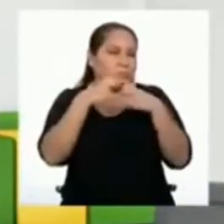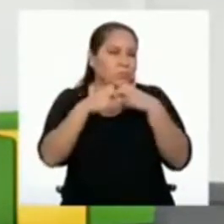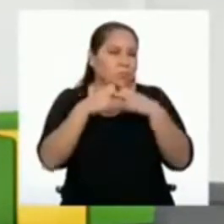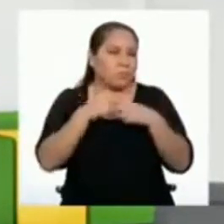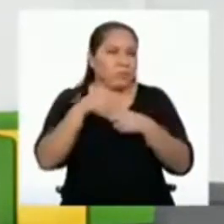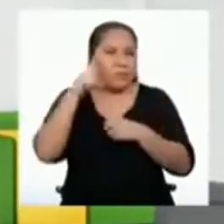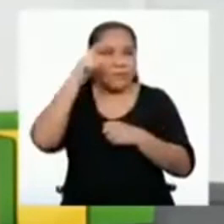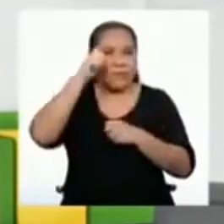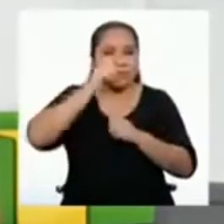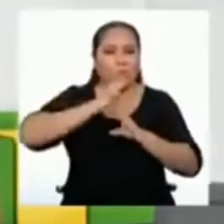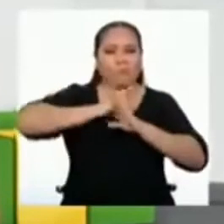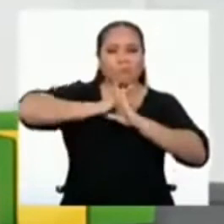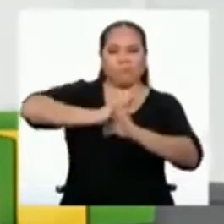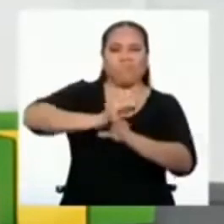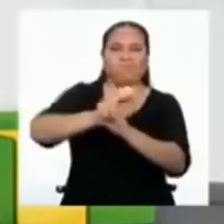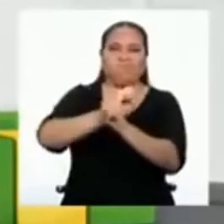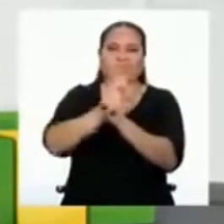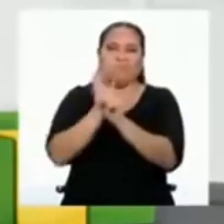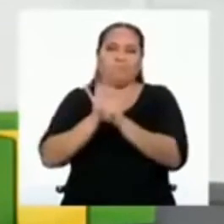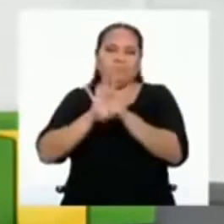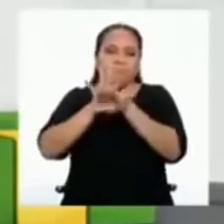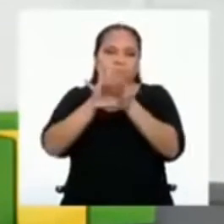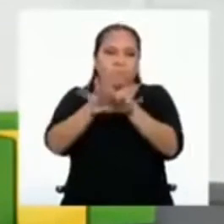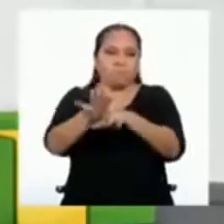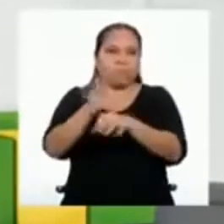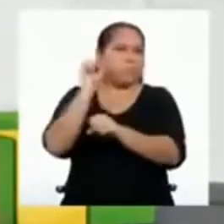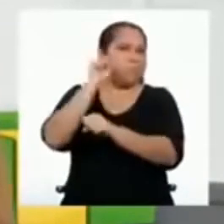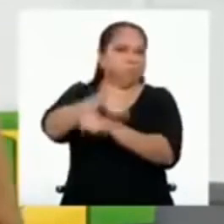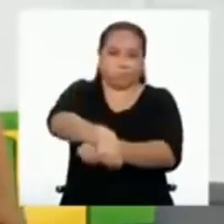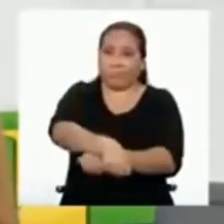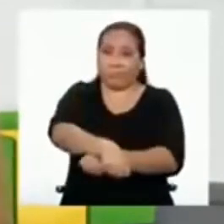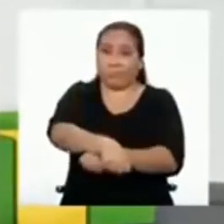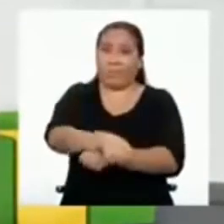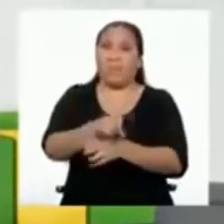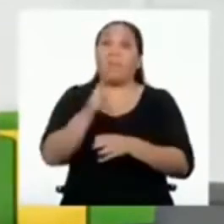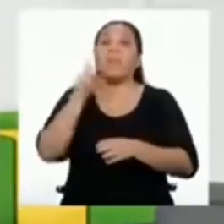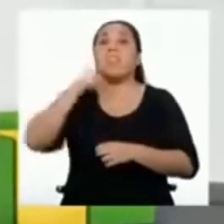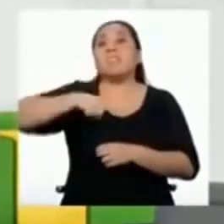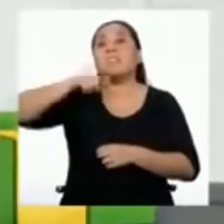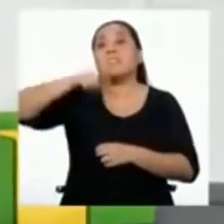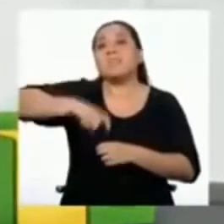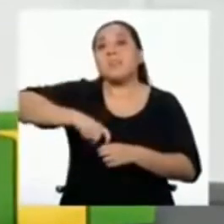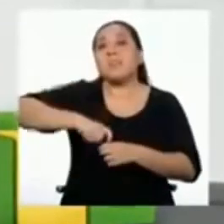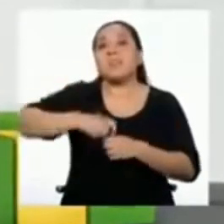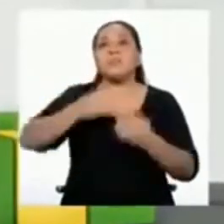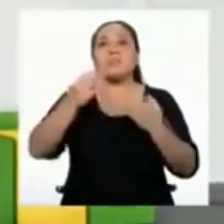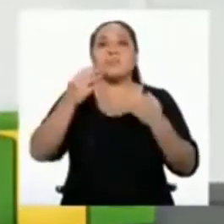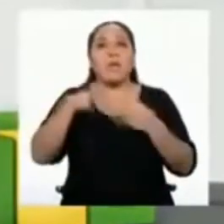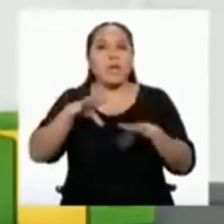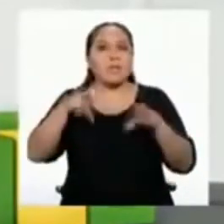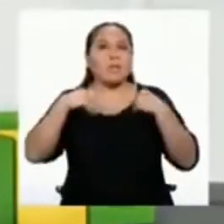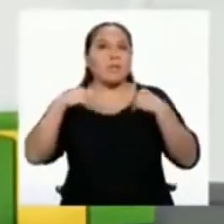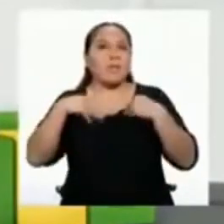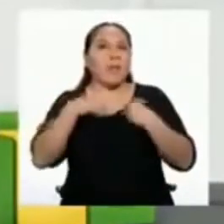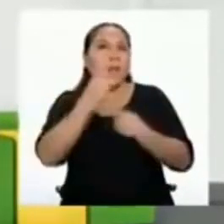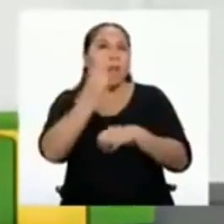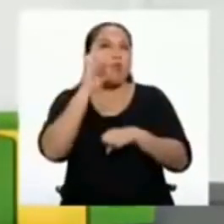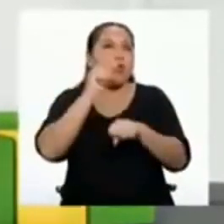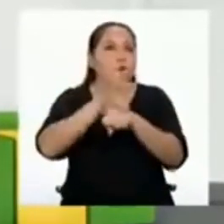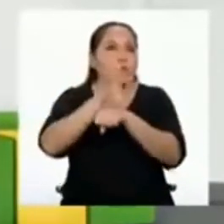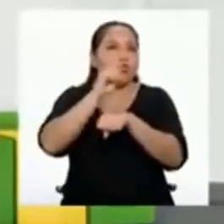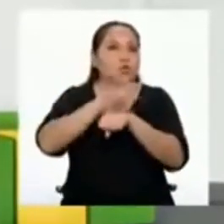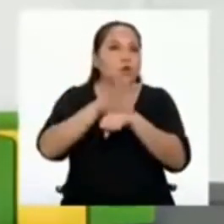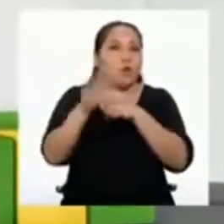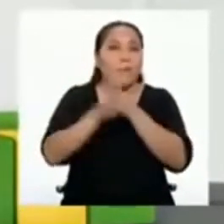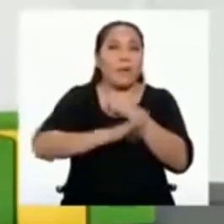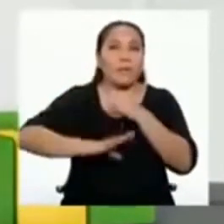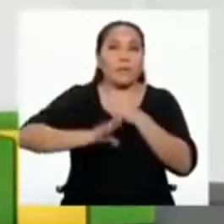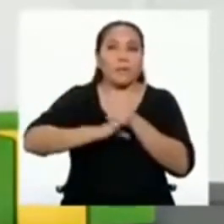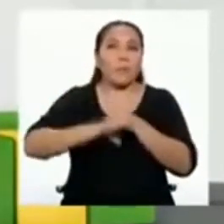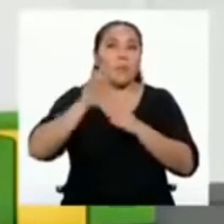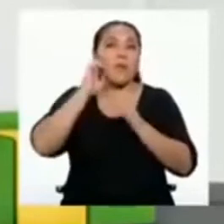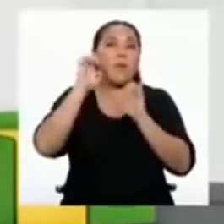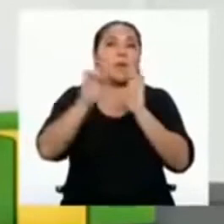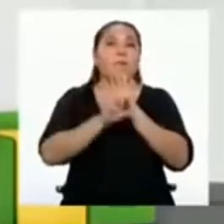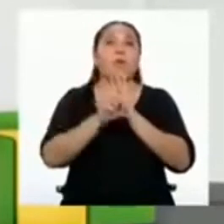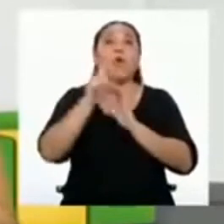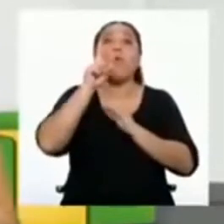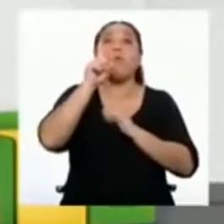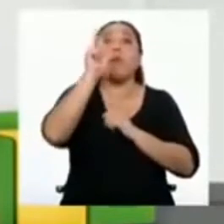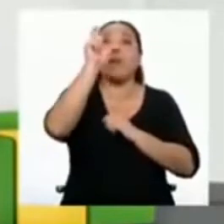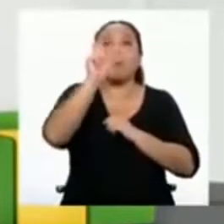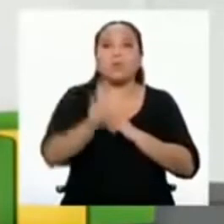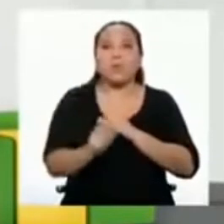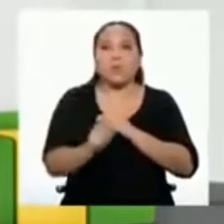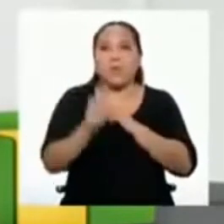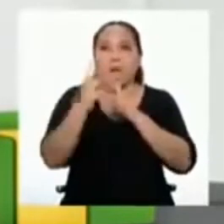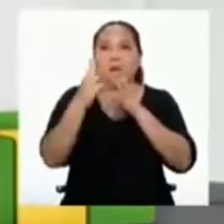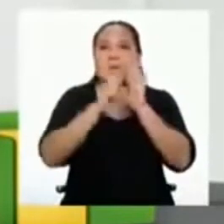Estamos combatiendo el virus del COVID-19 y para ello necesitamos tomar ciertas medidas básicas. Por ejemplo, solo un miembro de cada